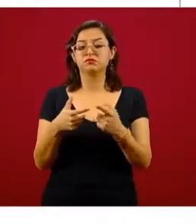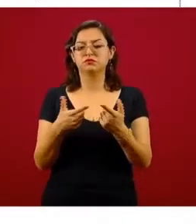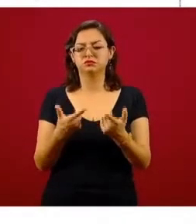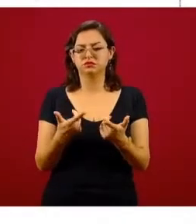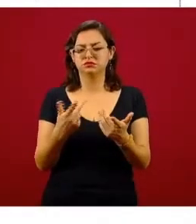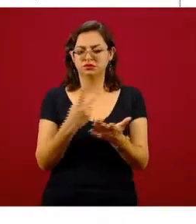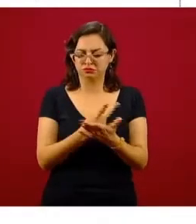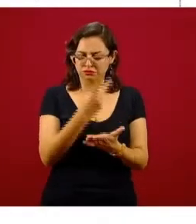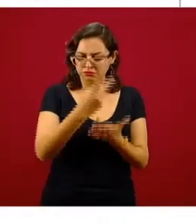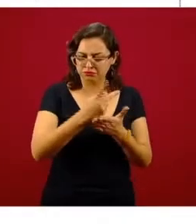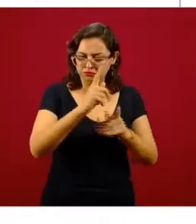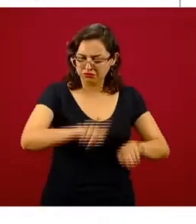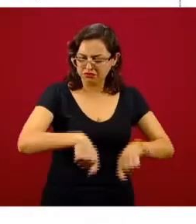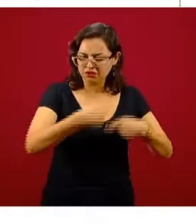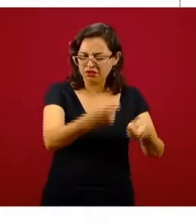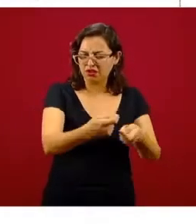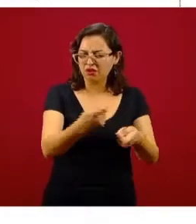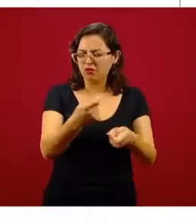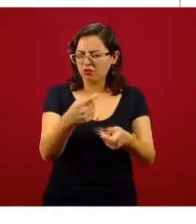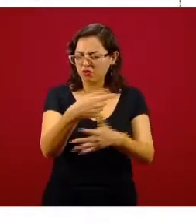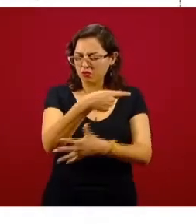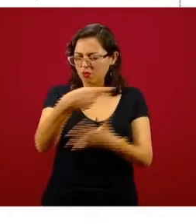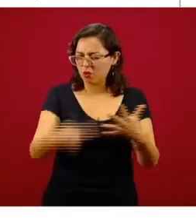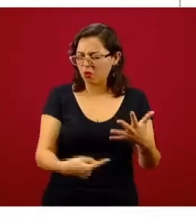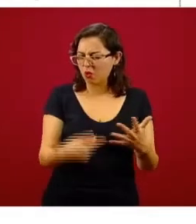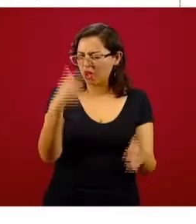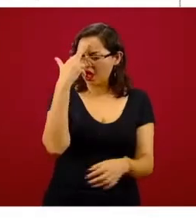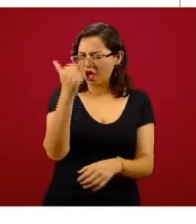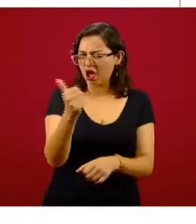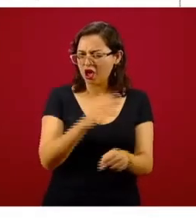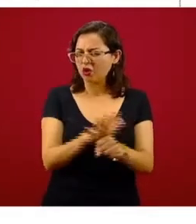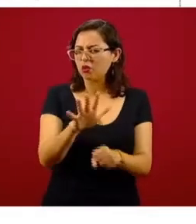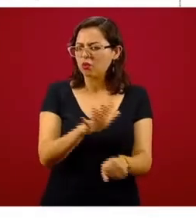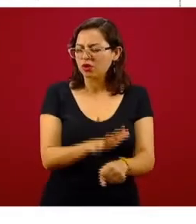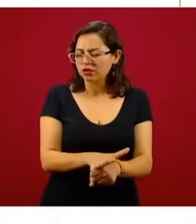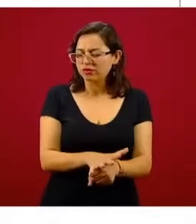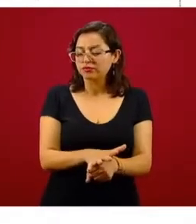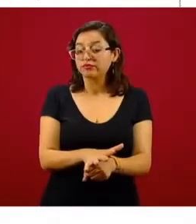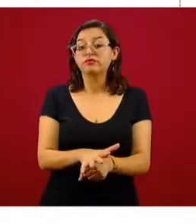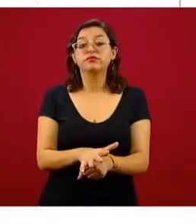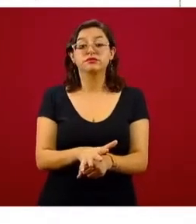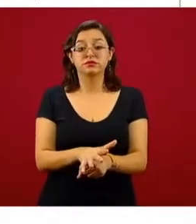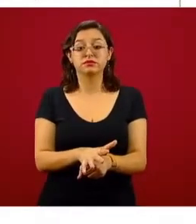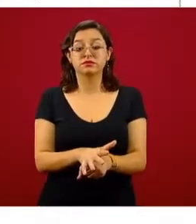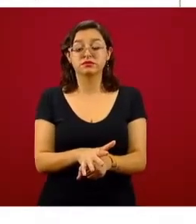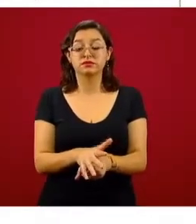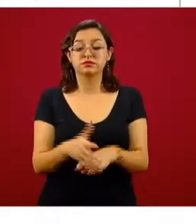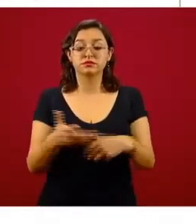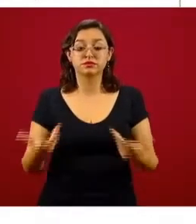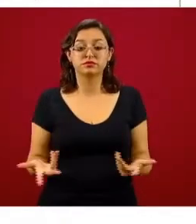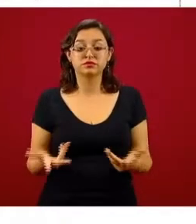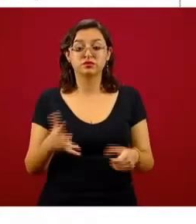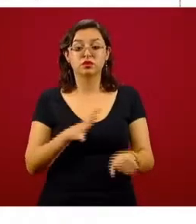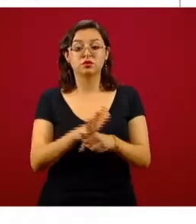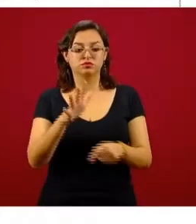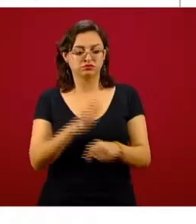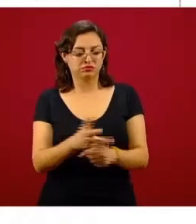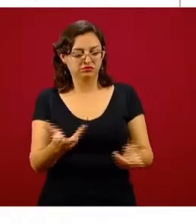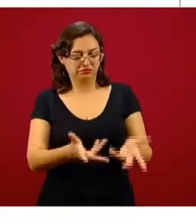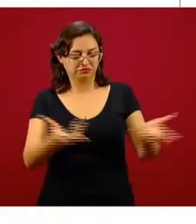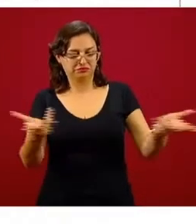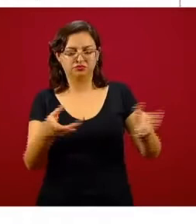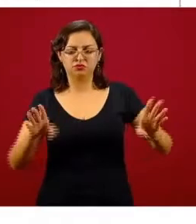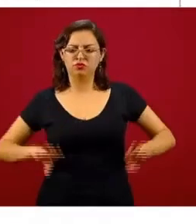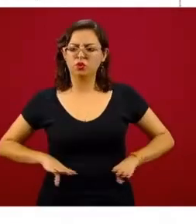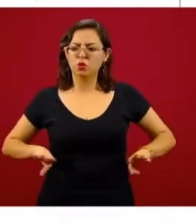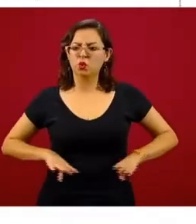razones por las cuales se da. Y es justamente un premio que premia méritos eminentes o distinguidos,